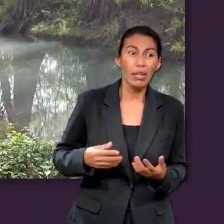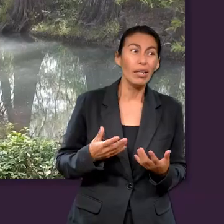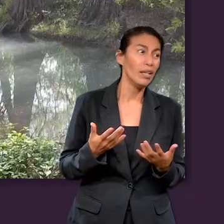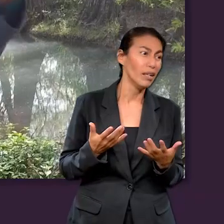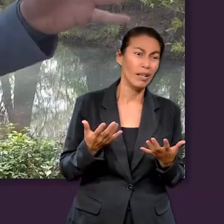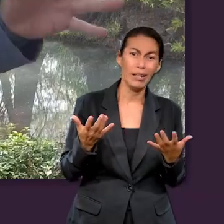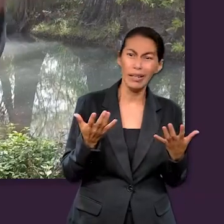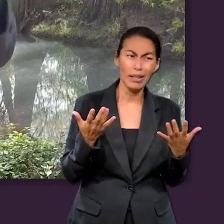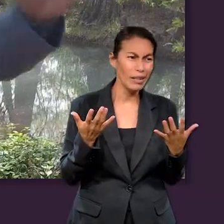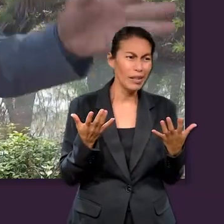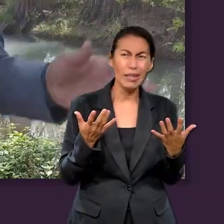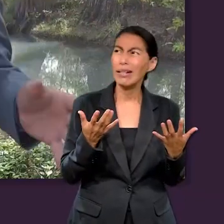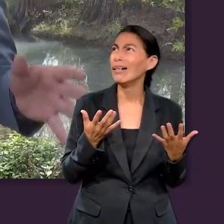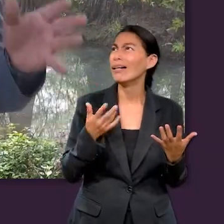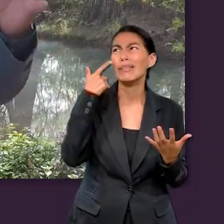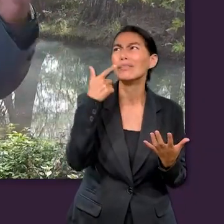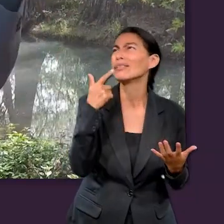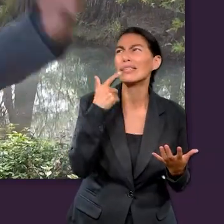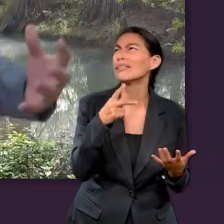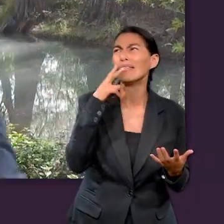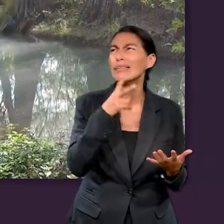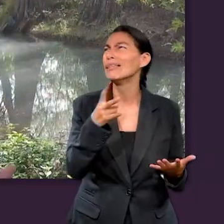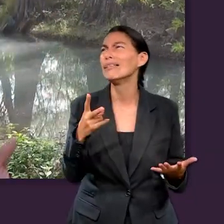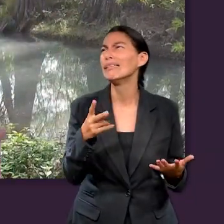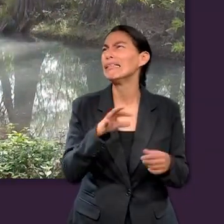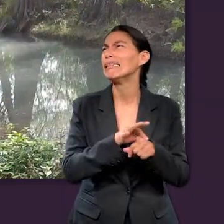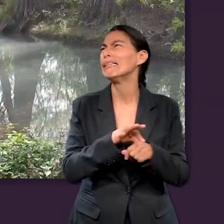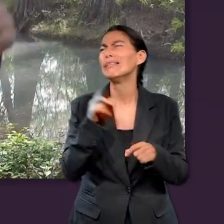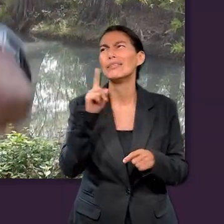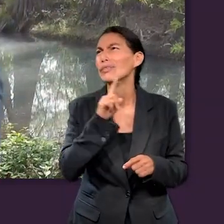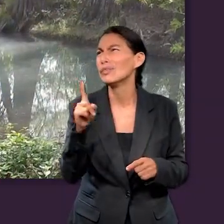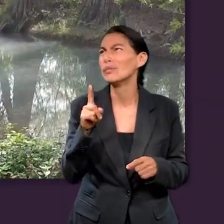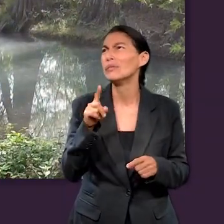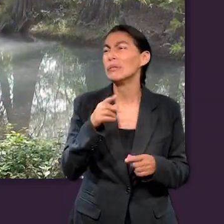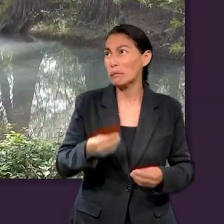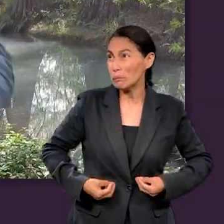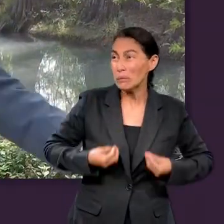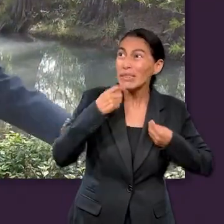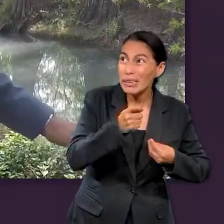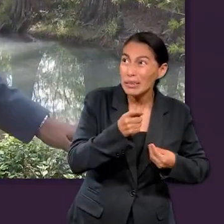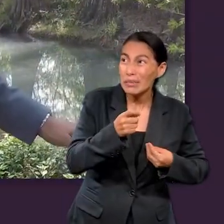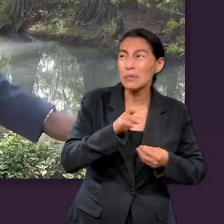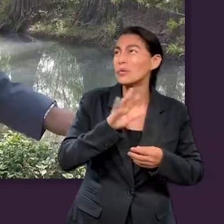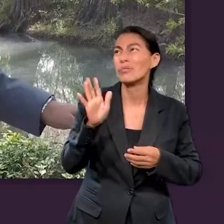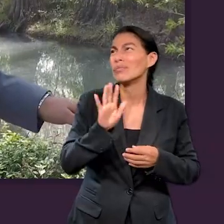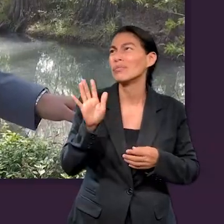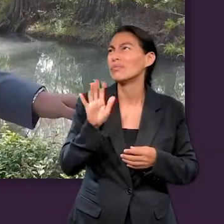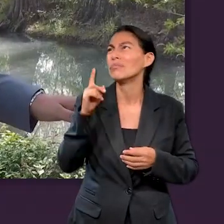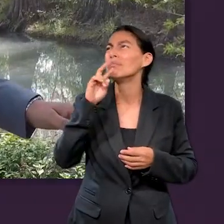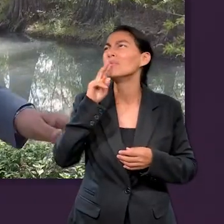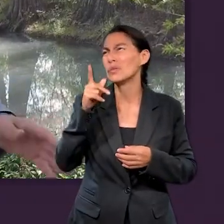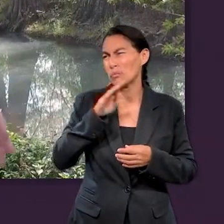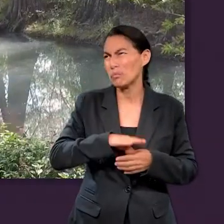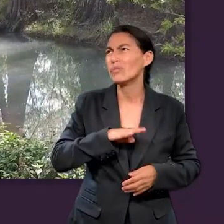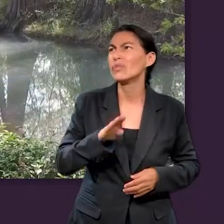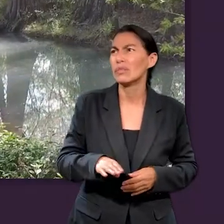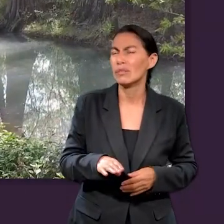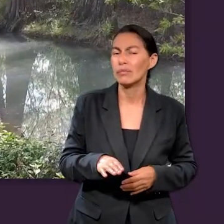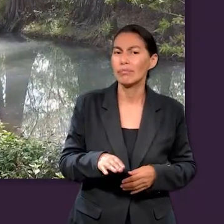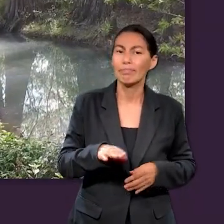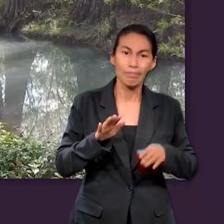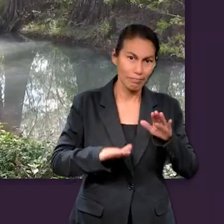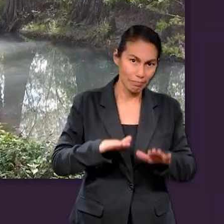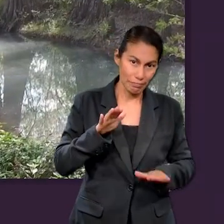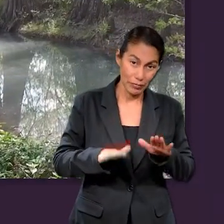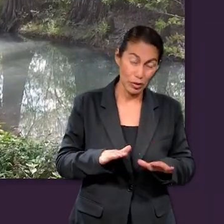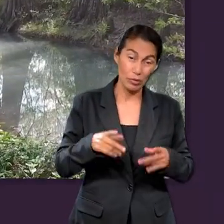dijo, ya, ya no, ya no quiero, ya no quiero seguir viendo esto. Si esto es la vida, mejor muero. Hay momentos